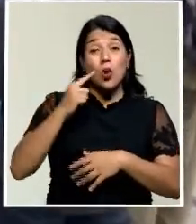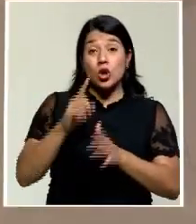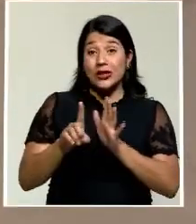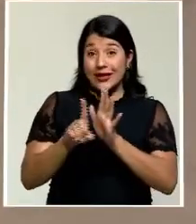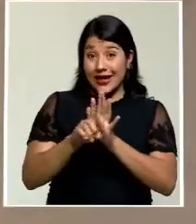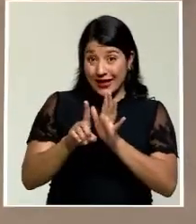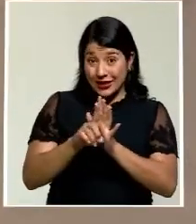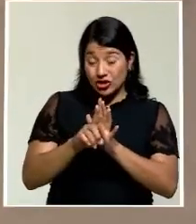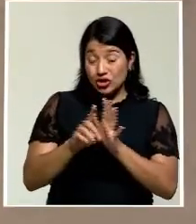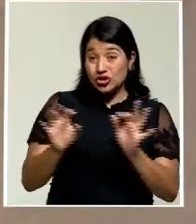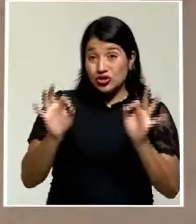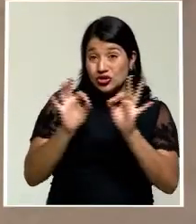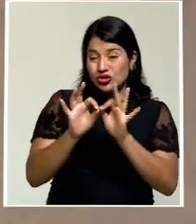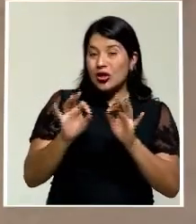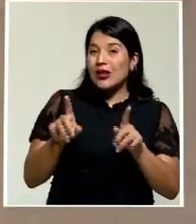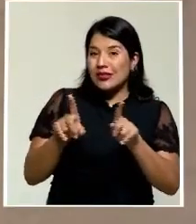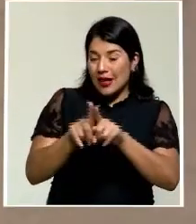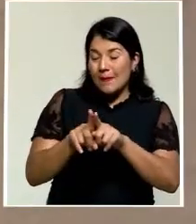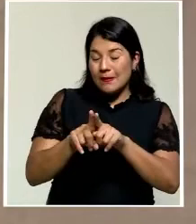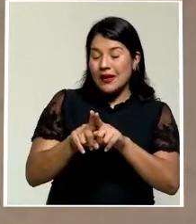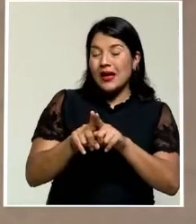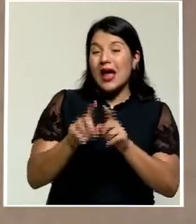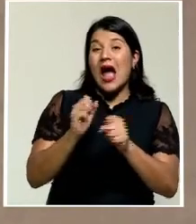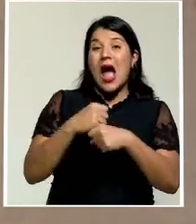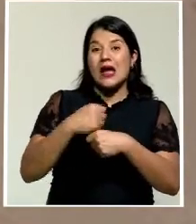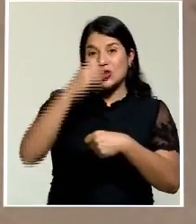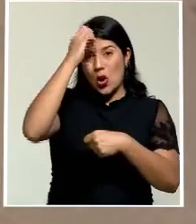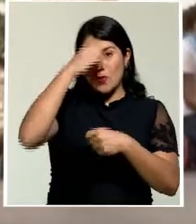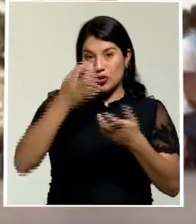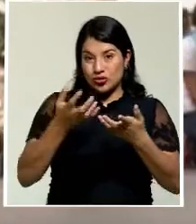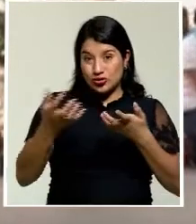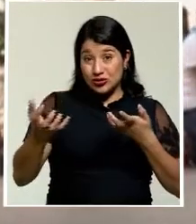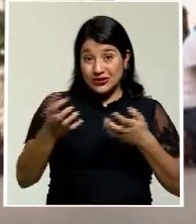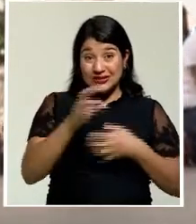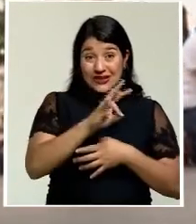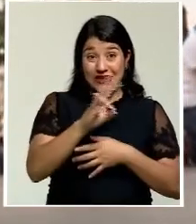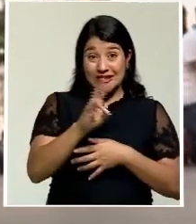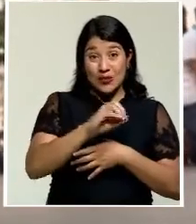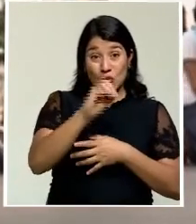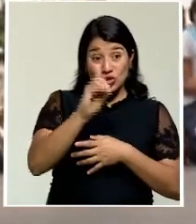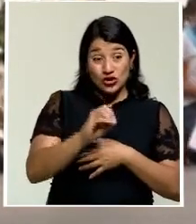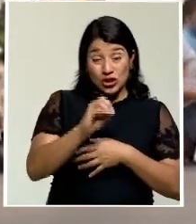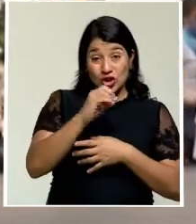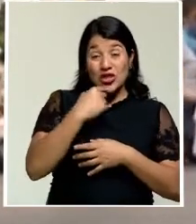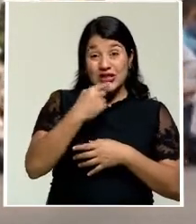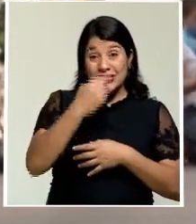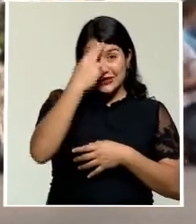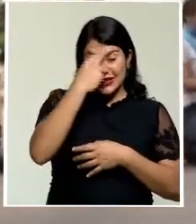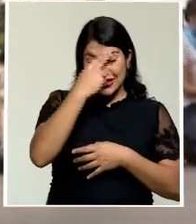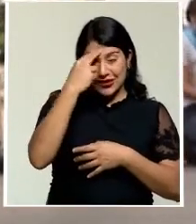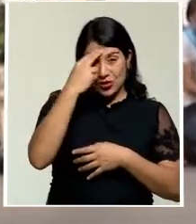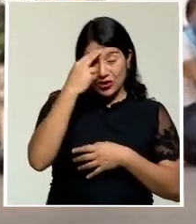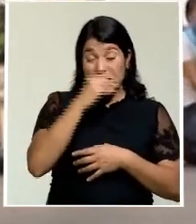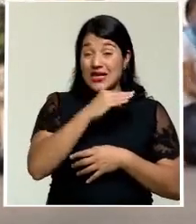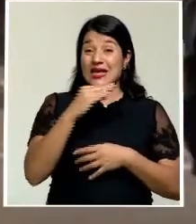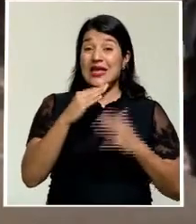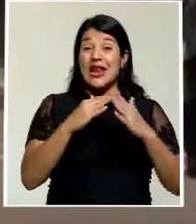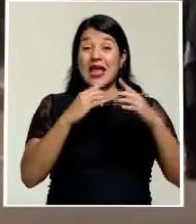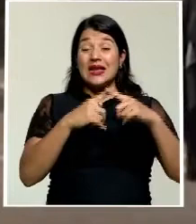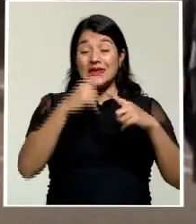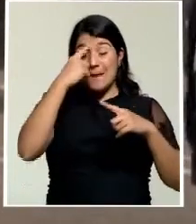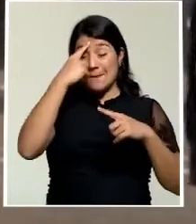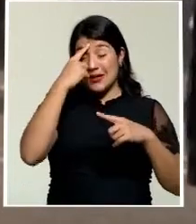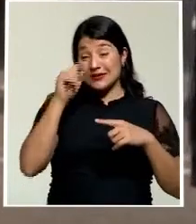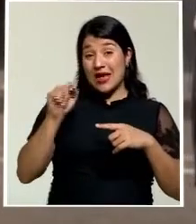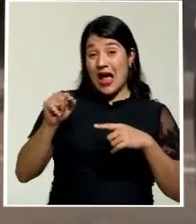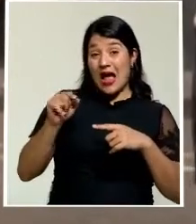divisiones en un país donde el 77% de la población se declara católica. La Iglesia considera que en México la ley